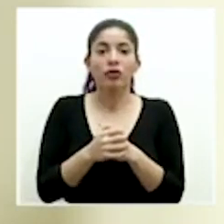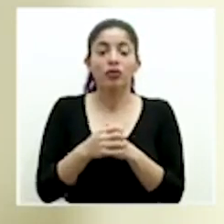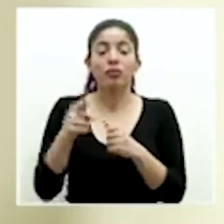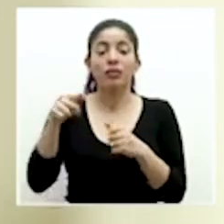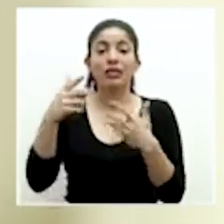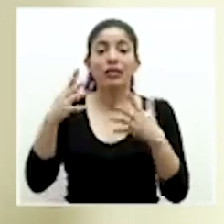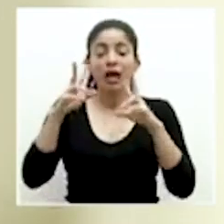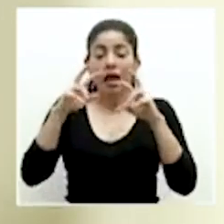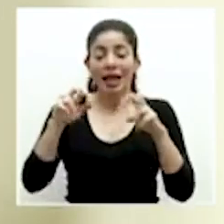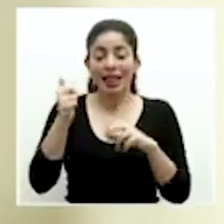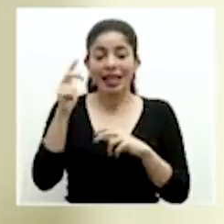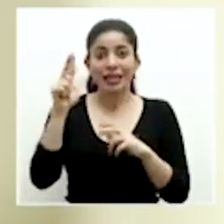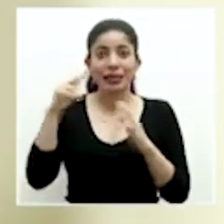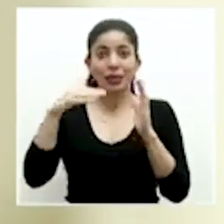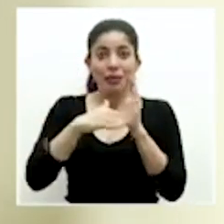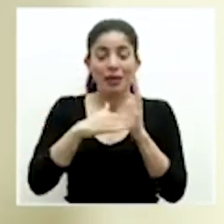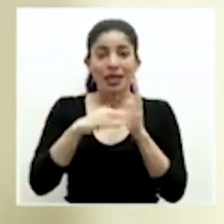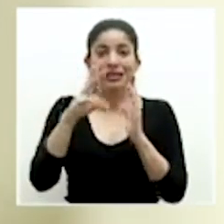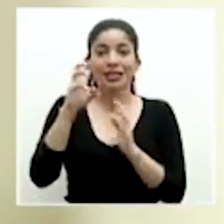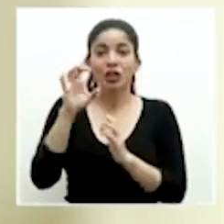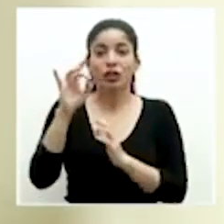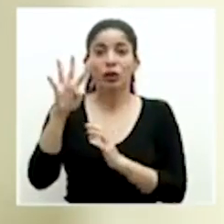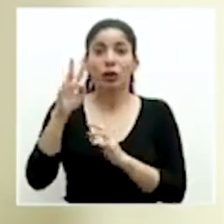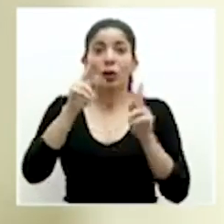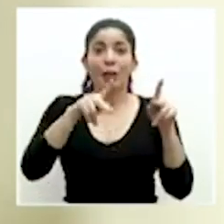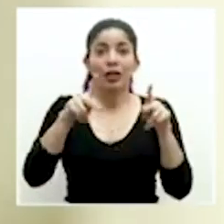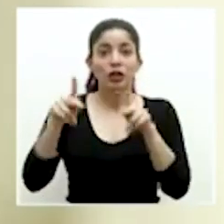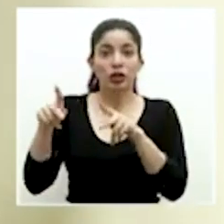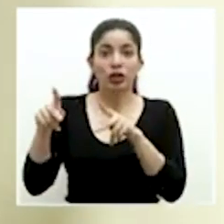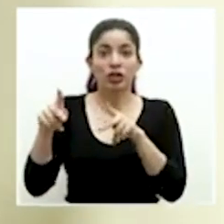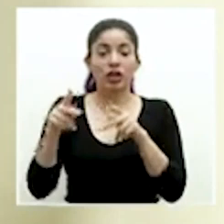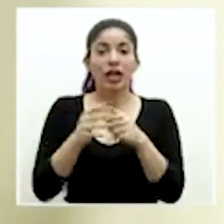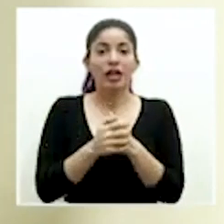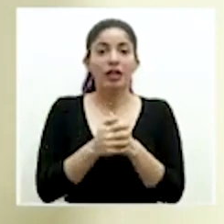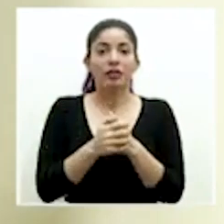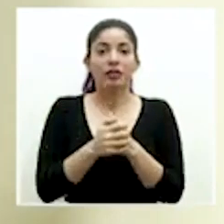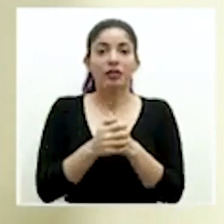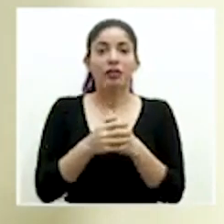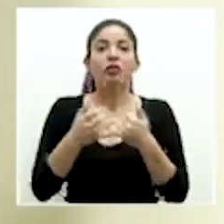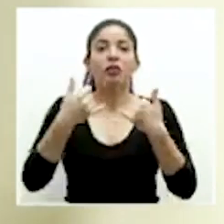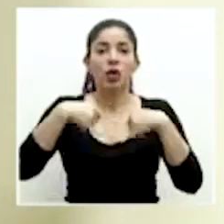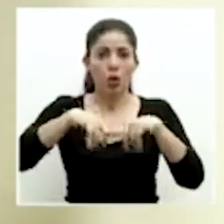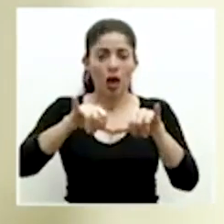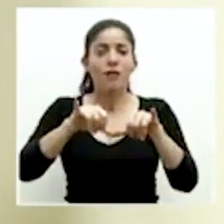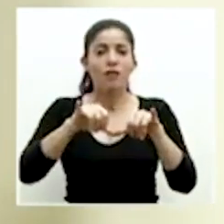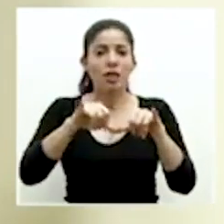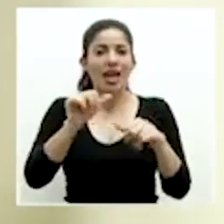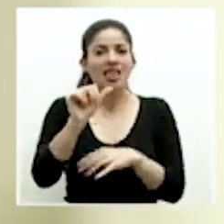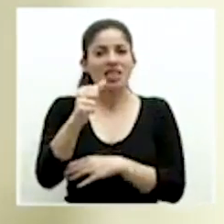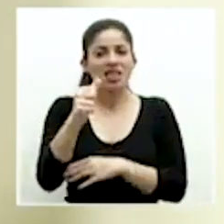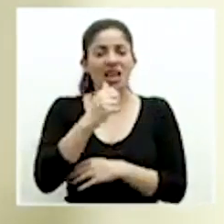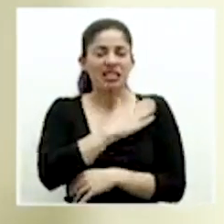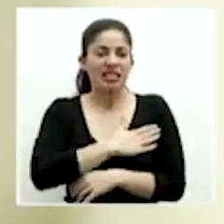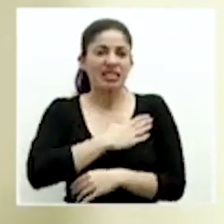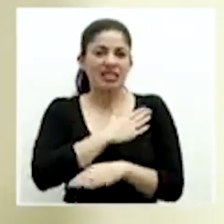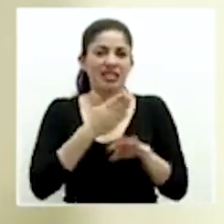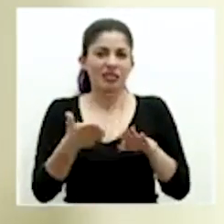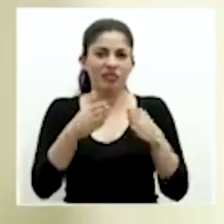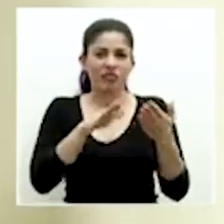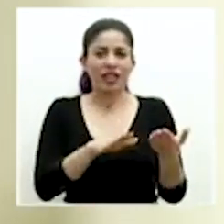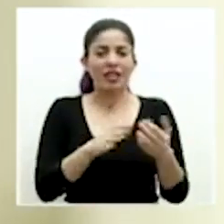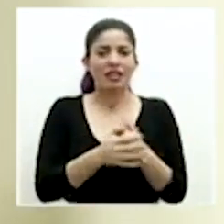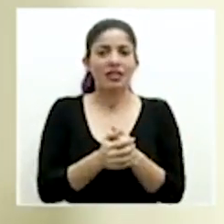,684 personas. Se continúa registrando 10 lamentables fallecimientos,